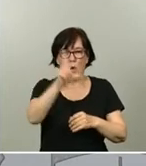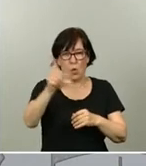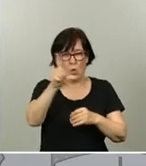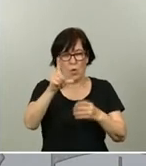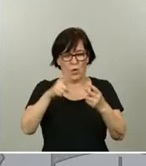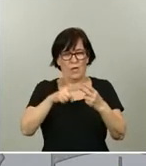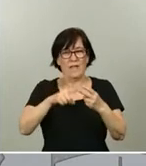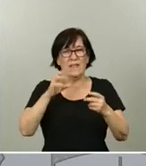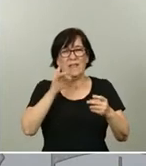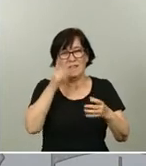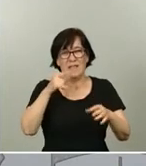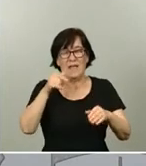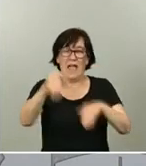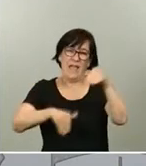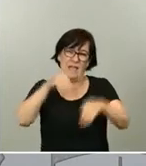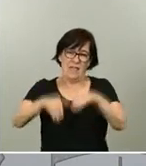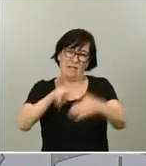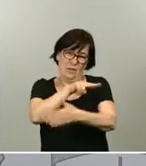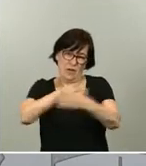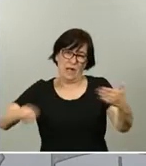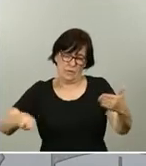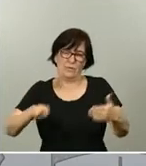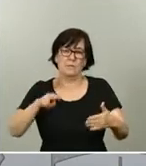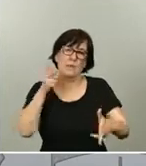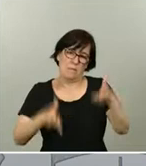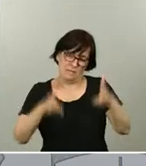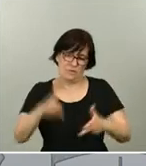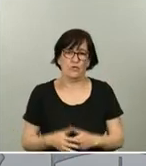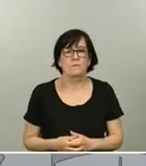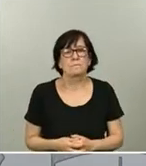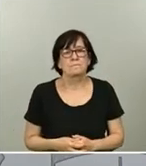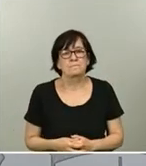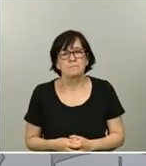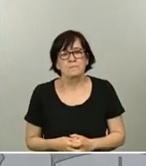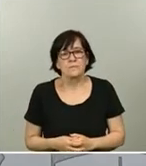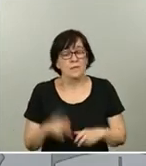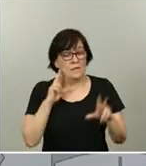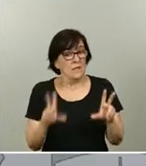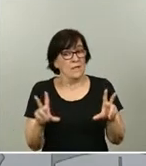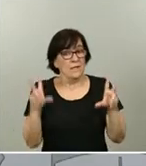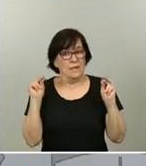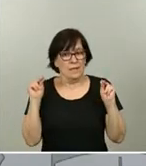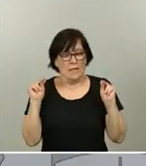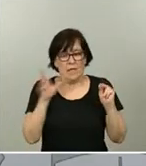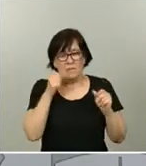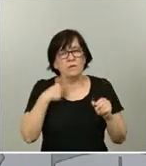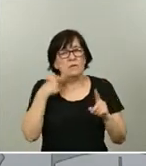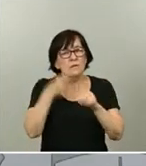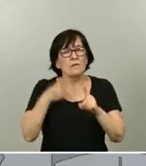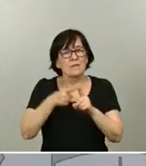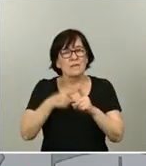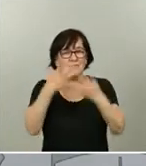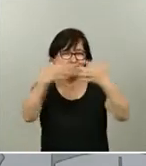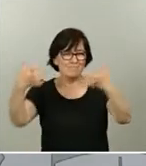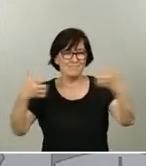de las elecciones en Galicia y en el País Vasco. Termino y termino haciendo referencia a un proverbio oriental